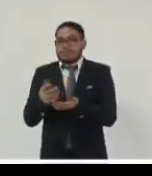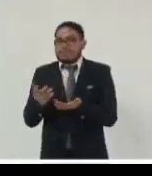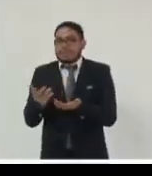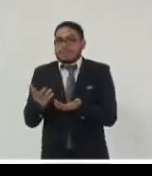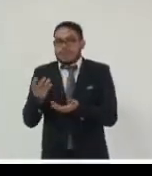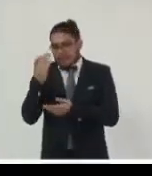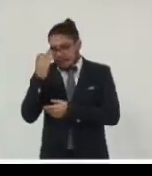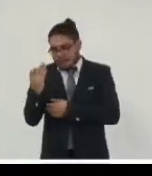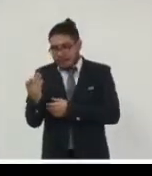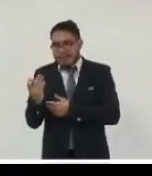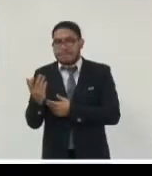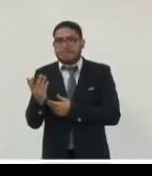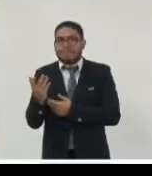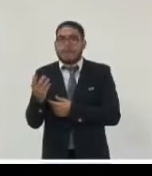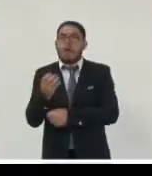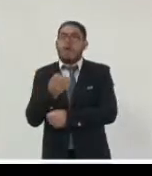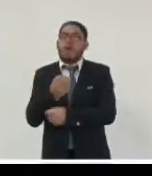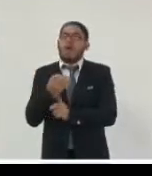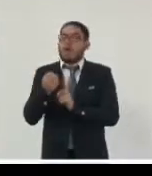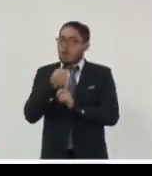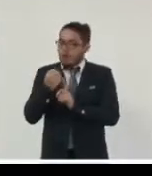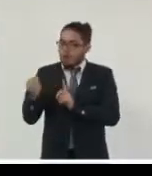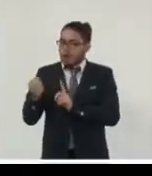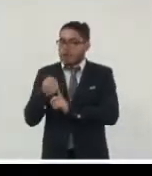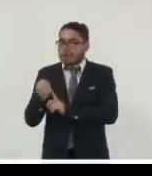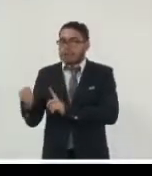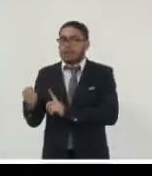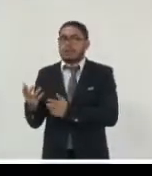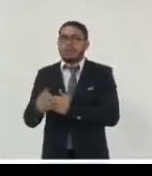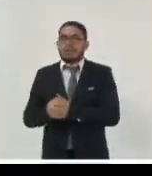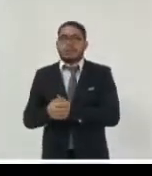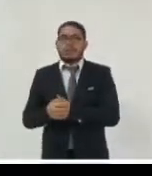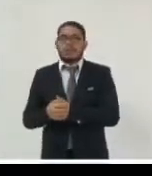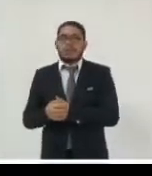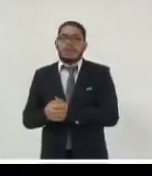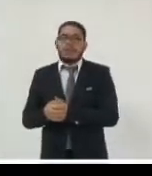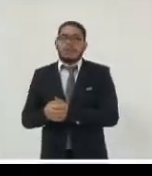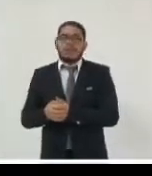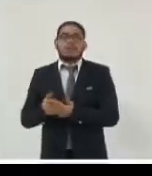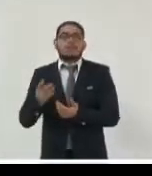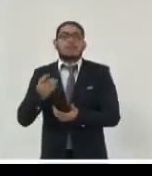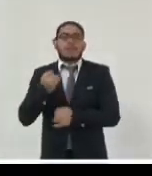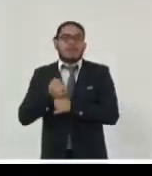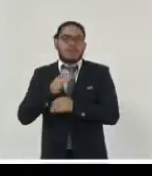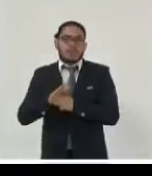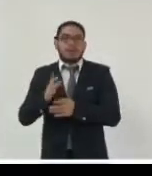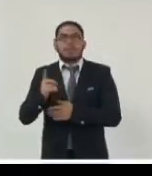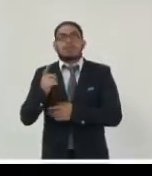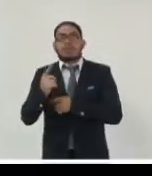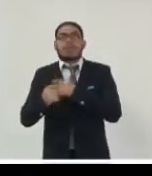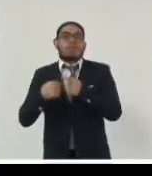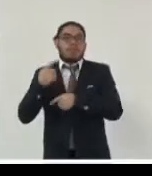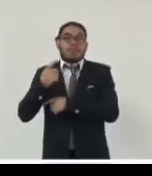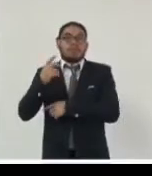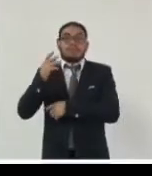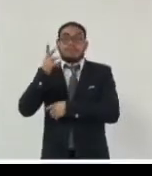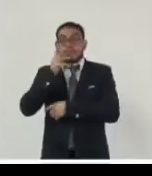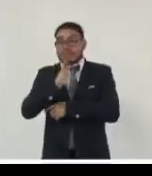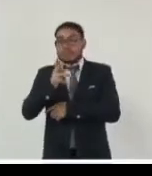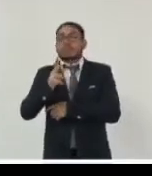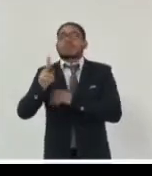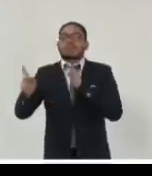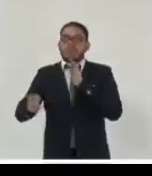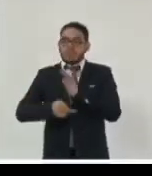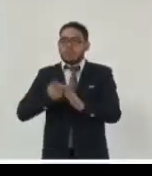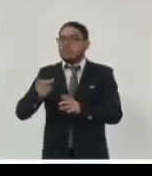que es el tema del panel en contexto para ser reutilizados para la triple función social de los archivos